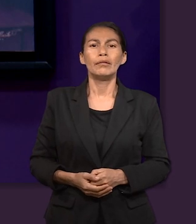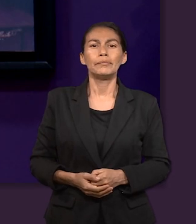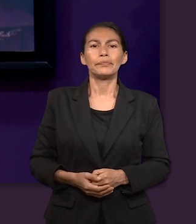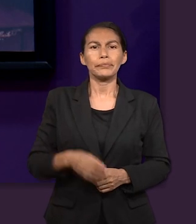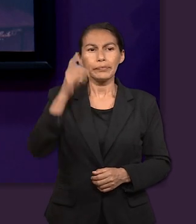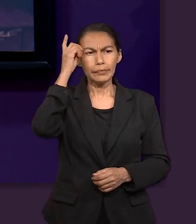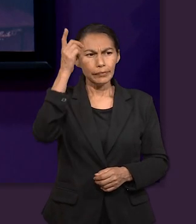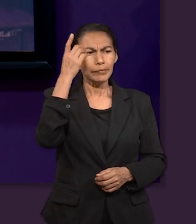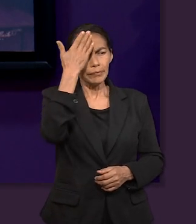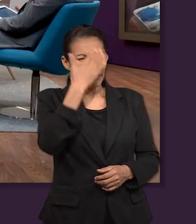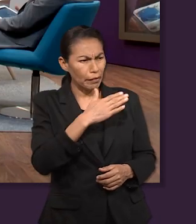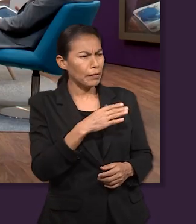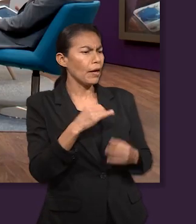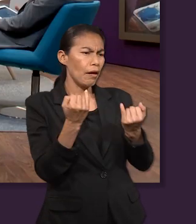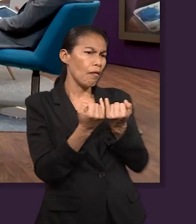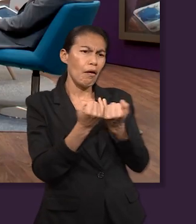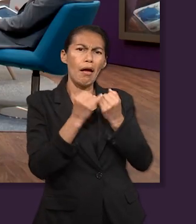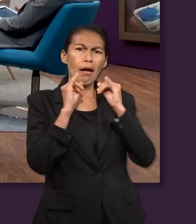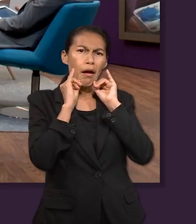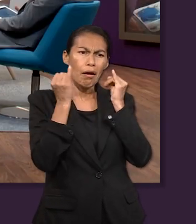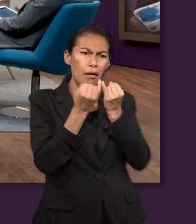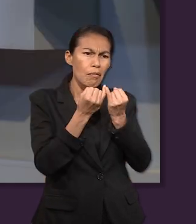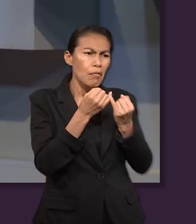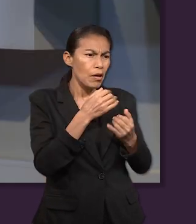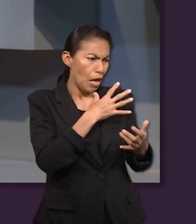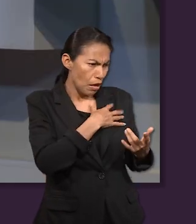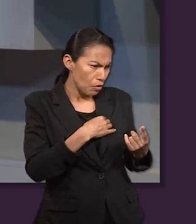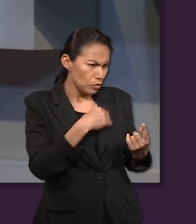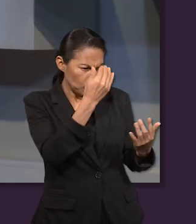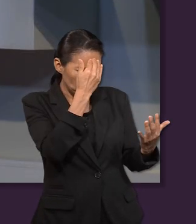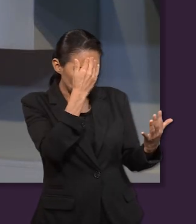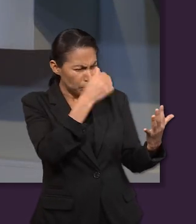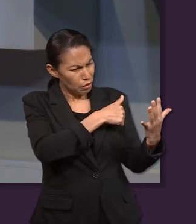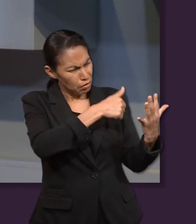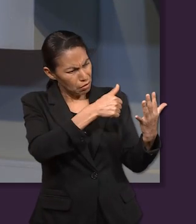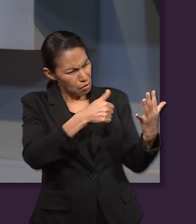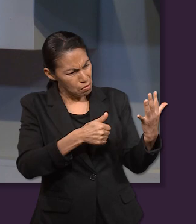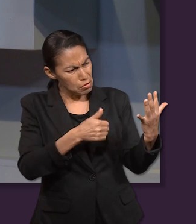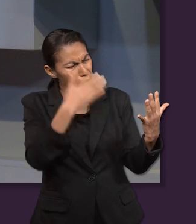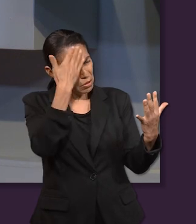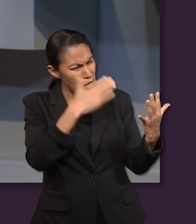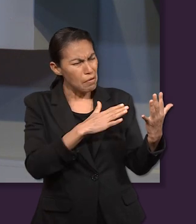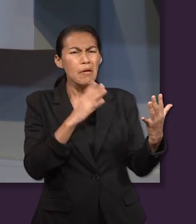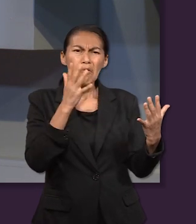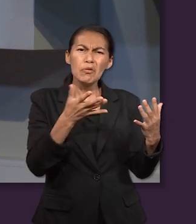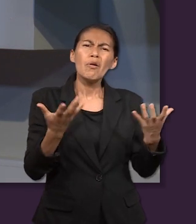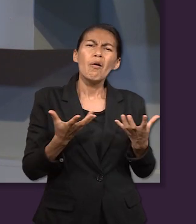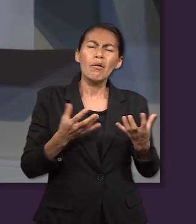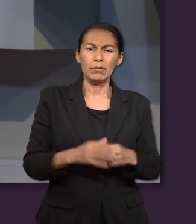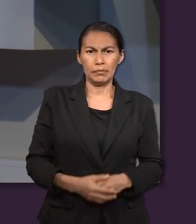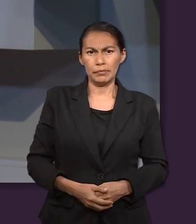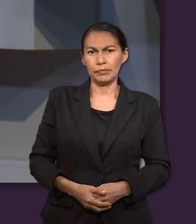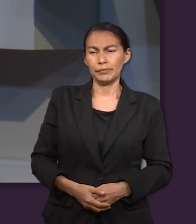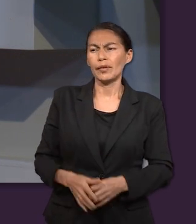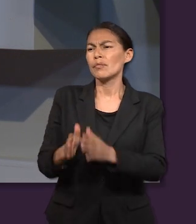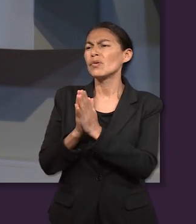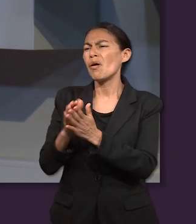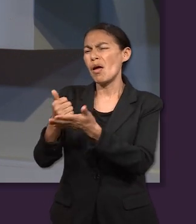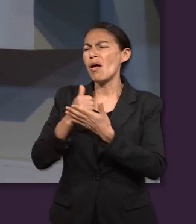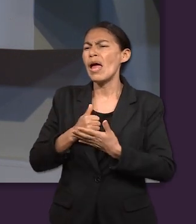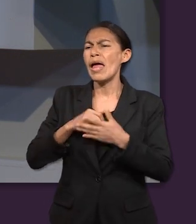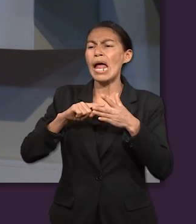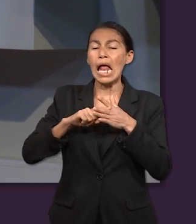iba a pasar porque los conocía. Sabía sus temperamentos. Pero me gusta mucho lo que, si alguien me ayuda leyendo,